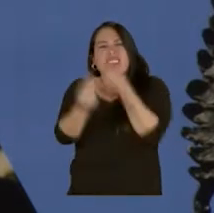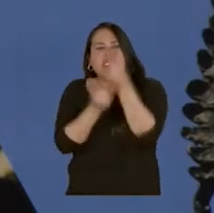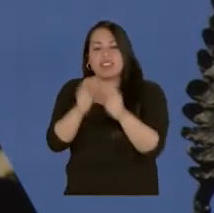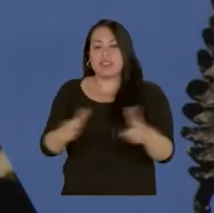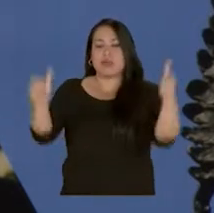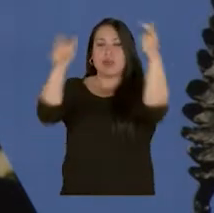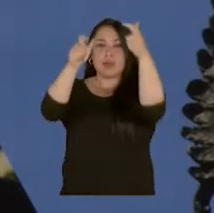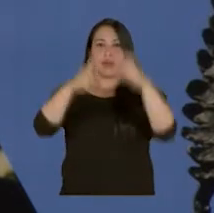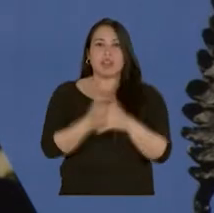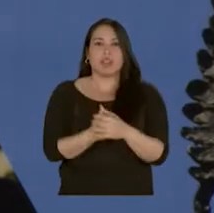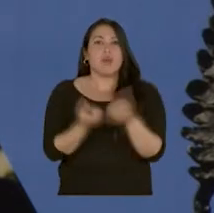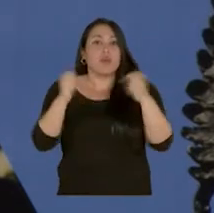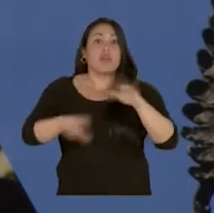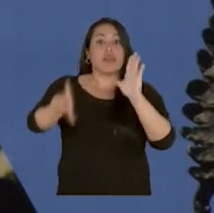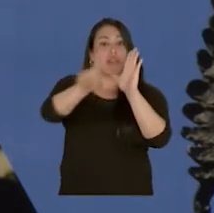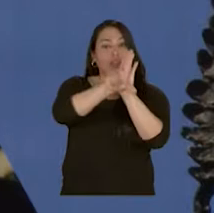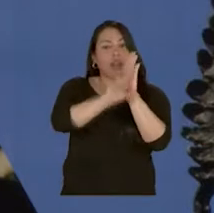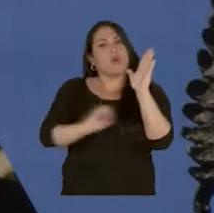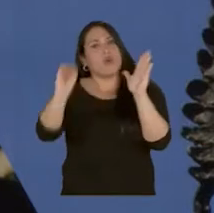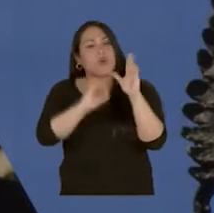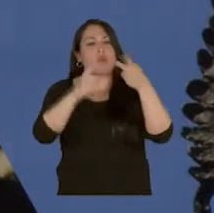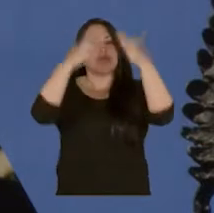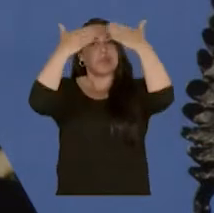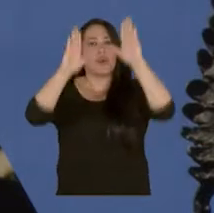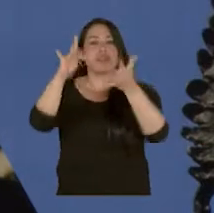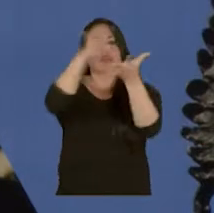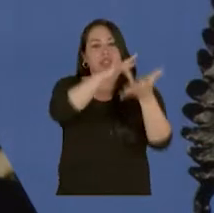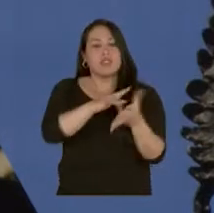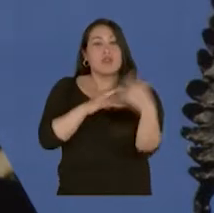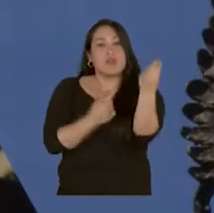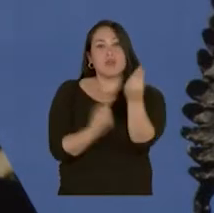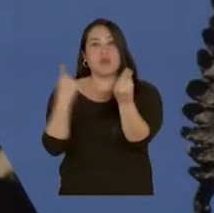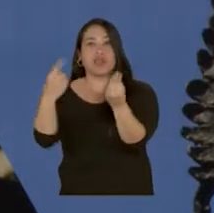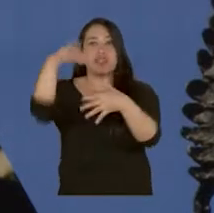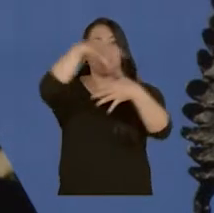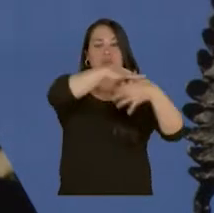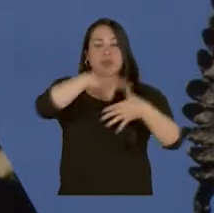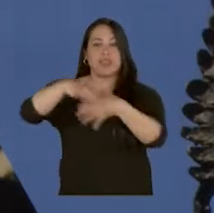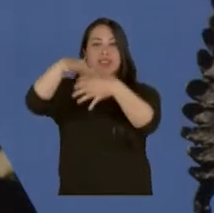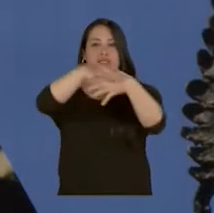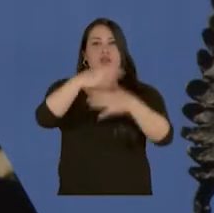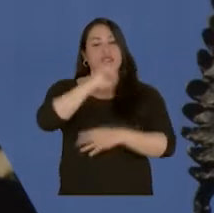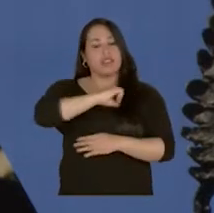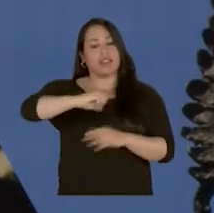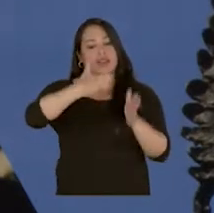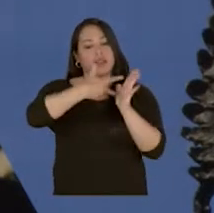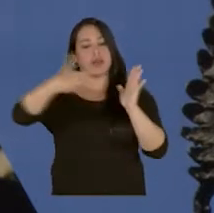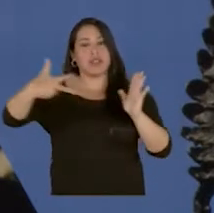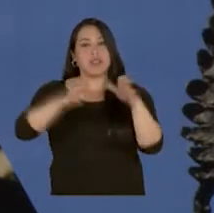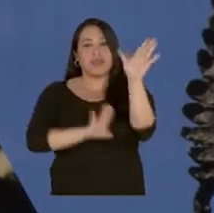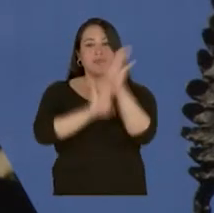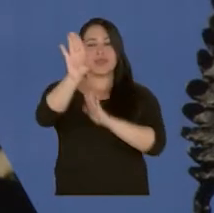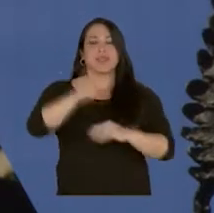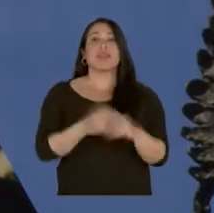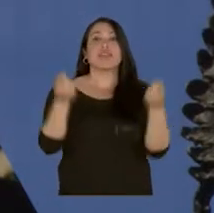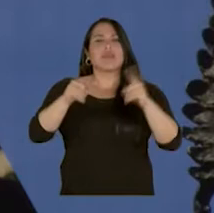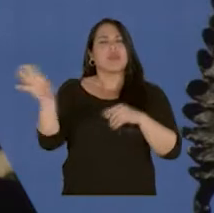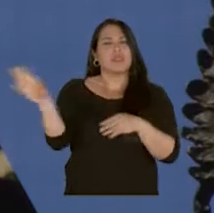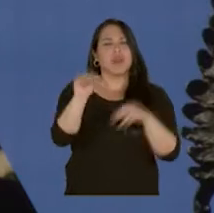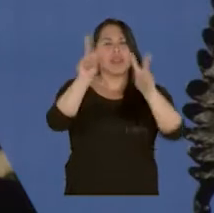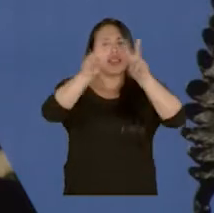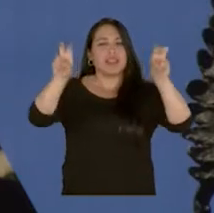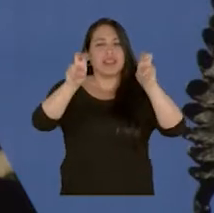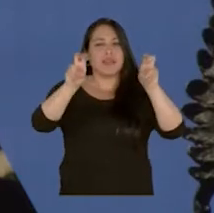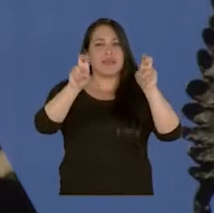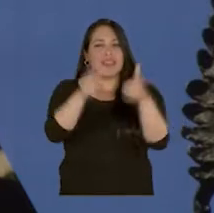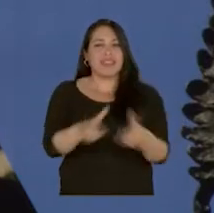Congreso. Puede ser legislación, democracia, partidos políticos, elecciones, derecho constitucional avanzado y todo lo que tenga